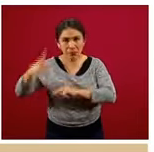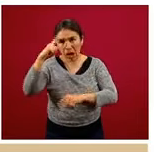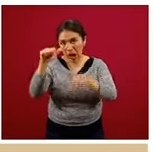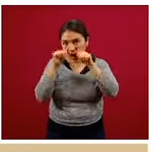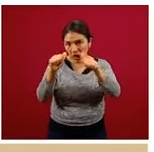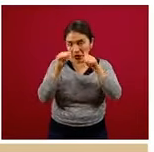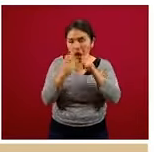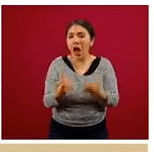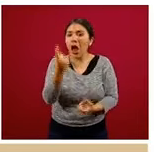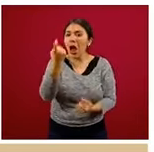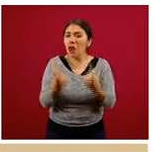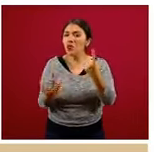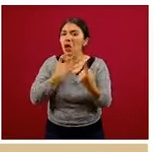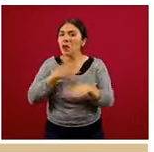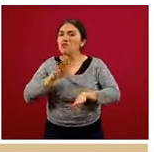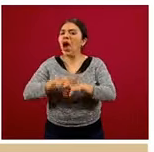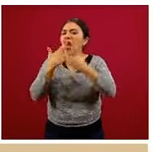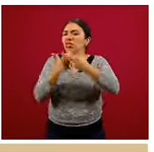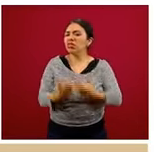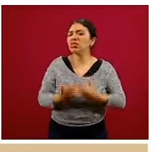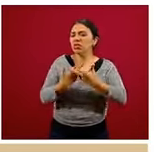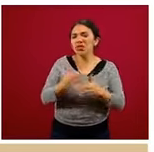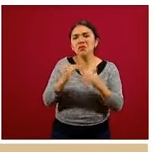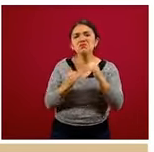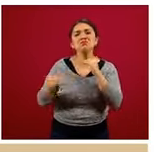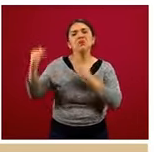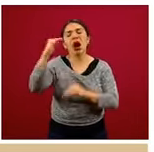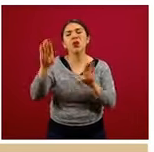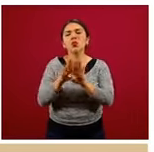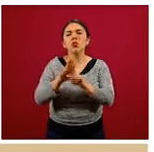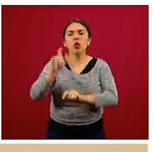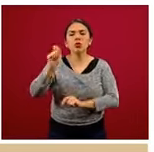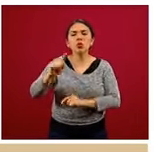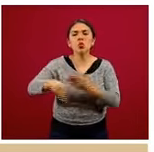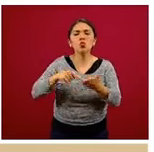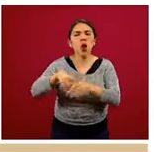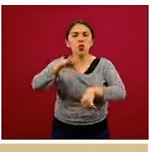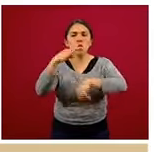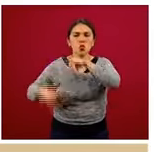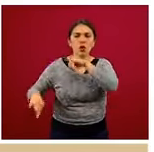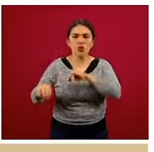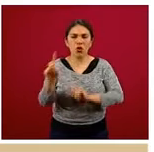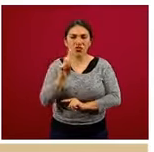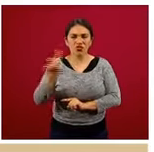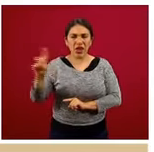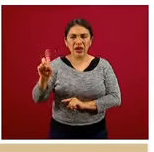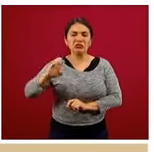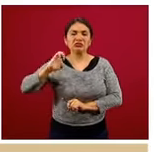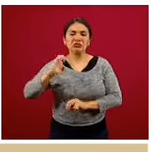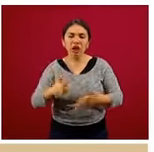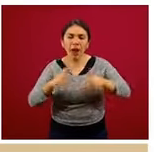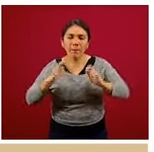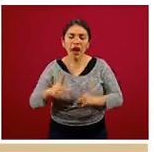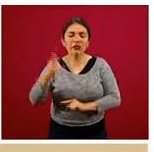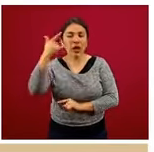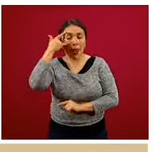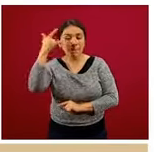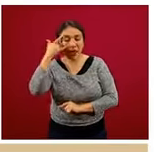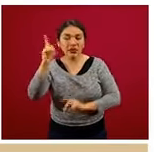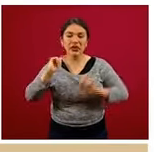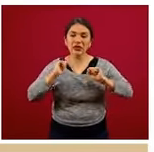algunas con una disponibilidad todavía mayor, como son las que se encuentran al final derecho, Chiapas, Campeche,